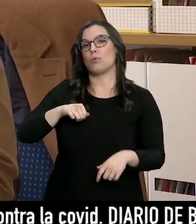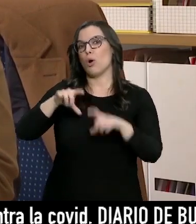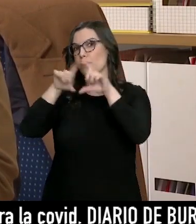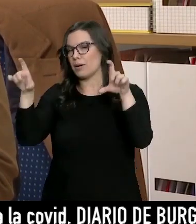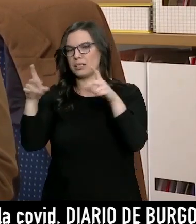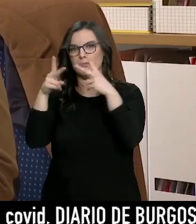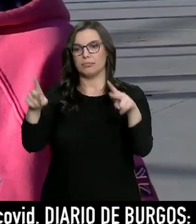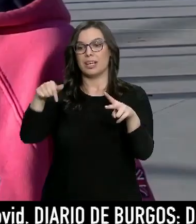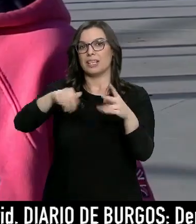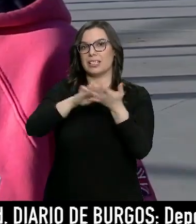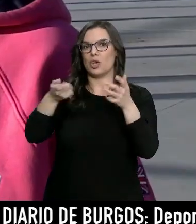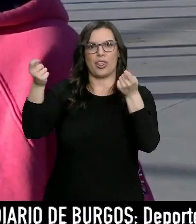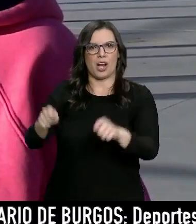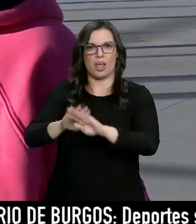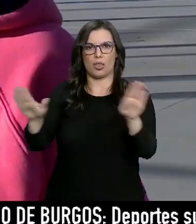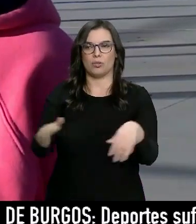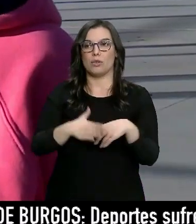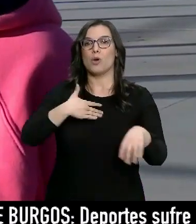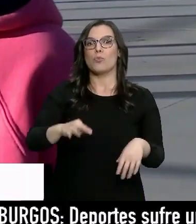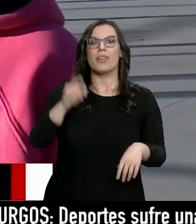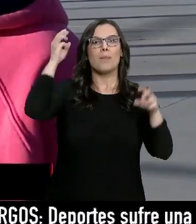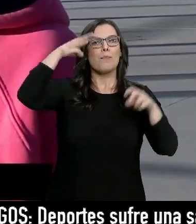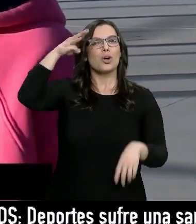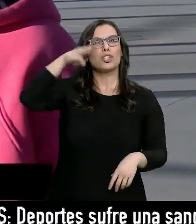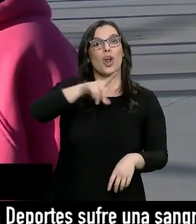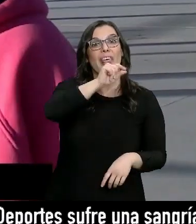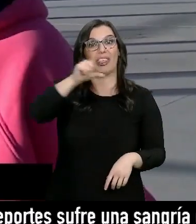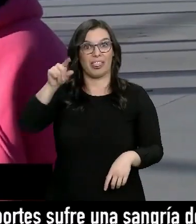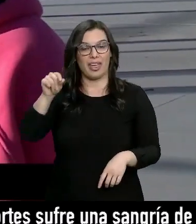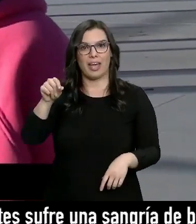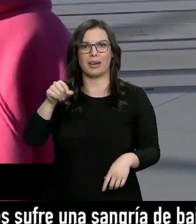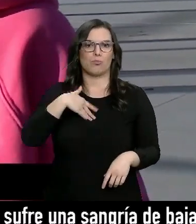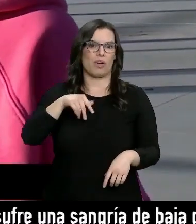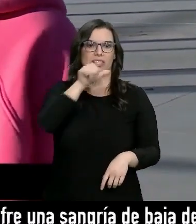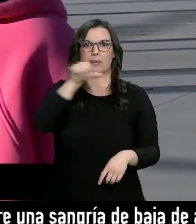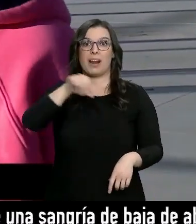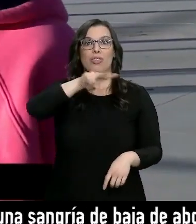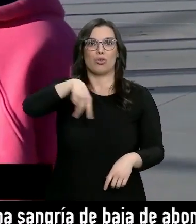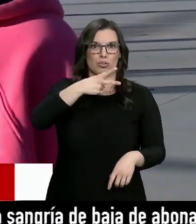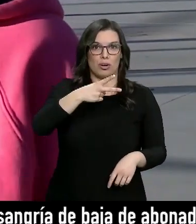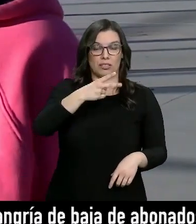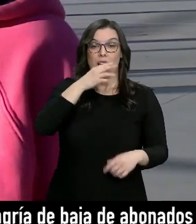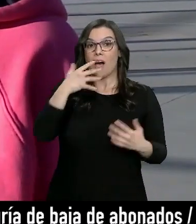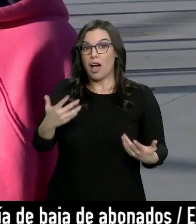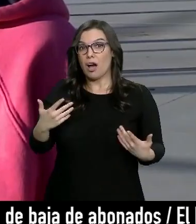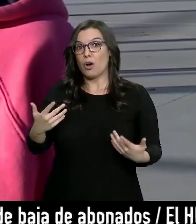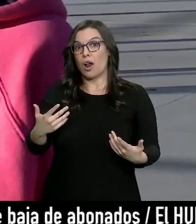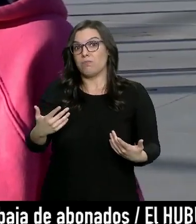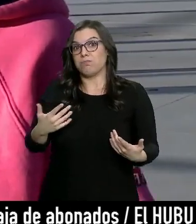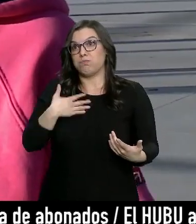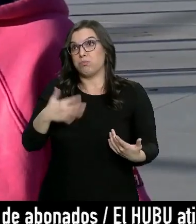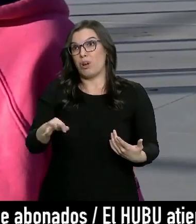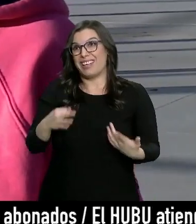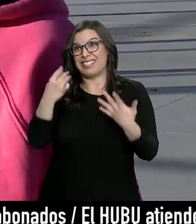León han cerrado. Podría haber 100 monitores dando dos horas a la semana y ahora llegaremos